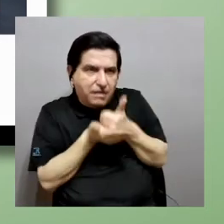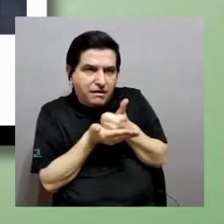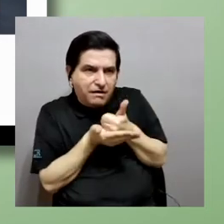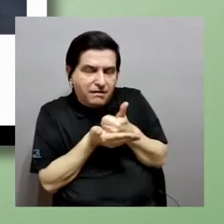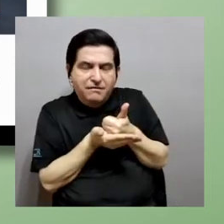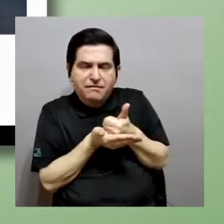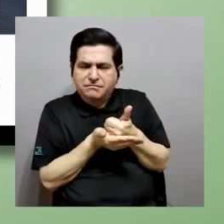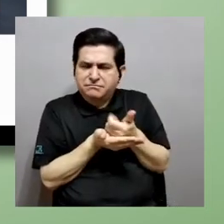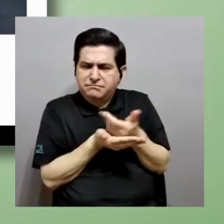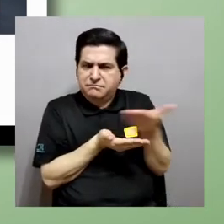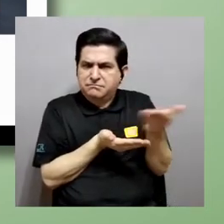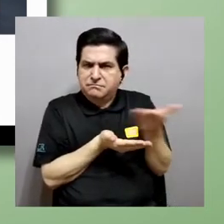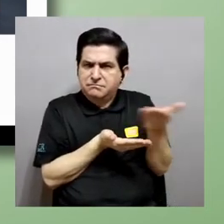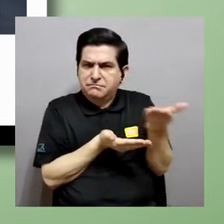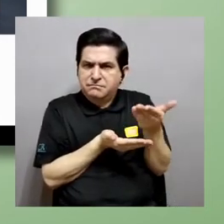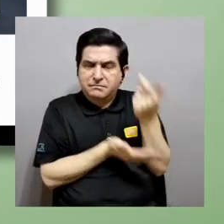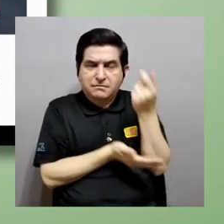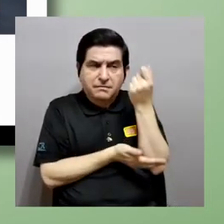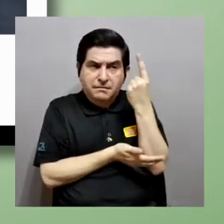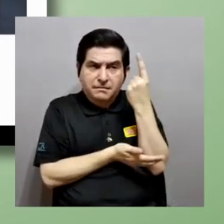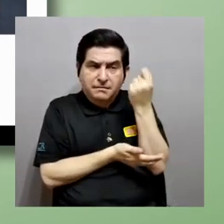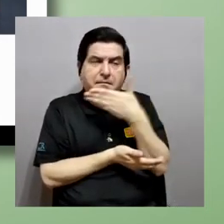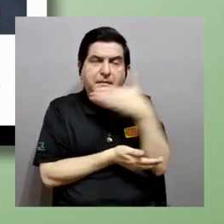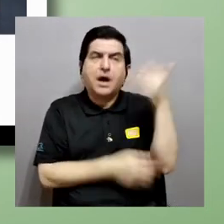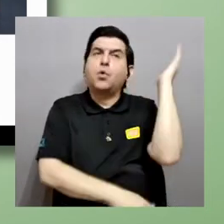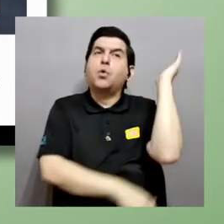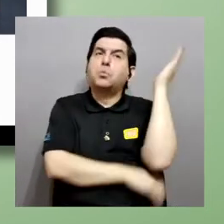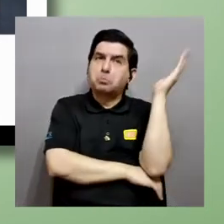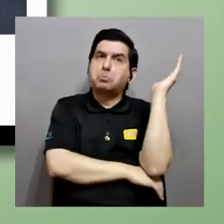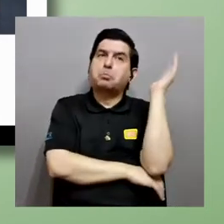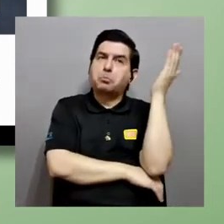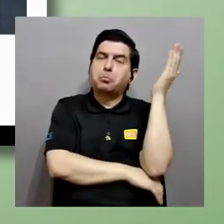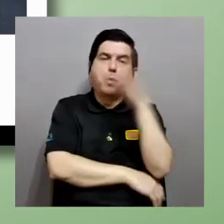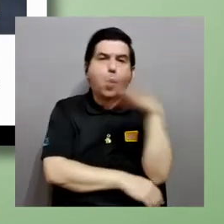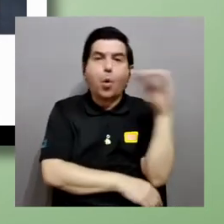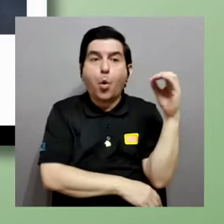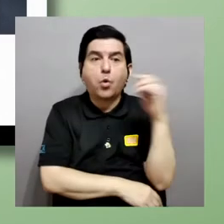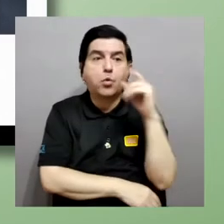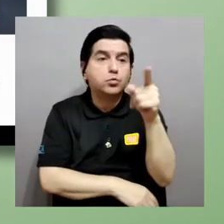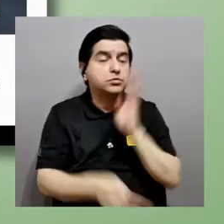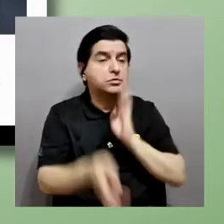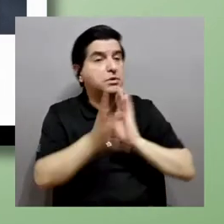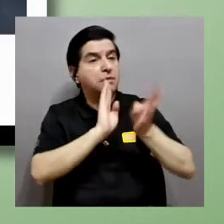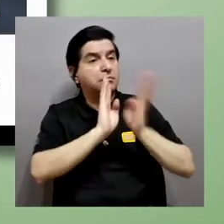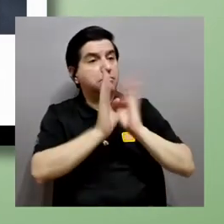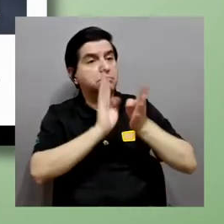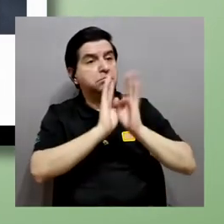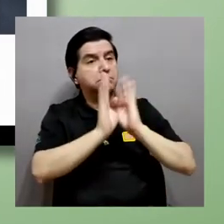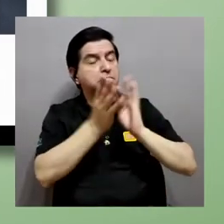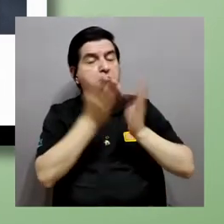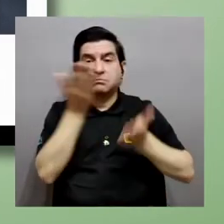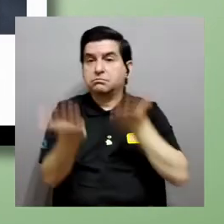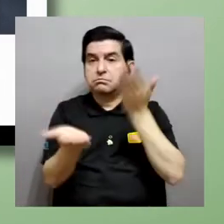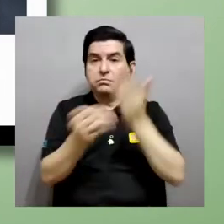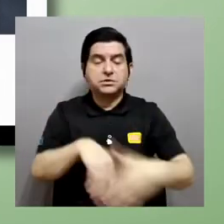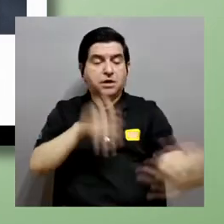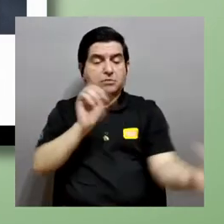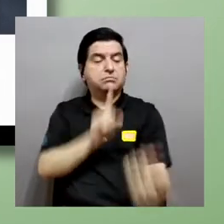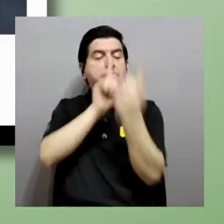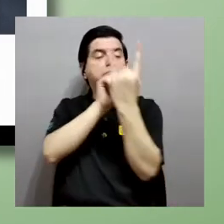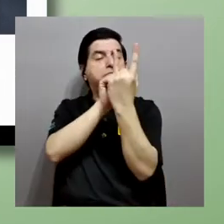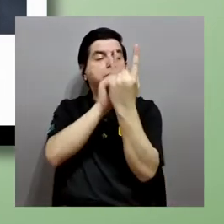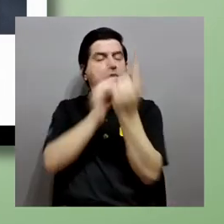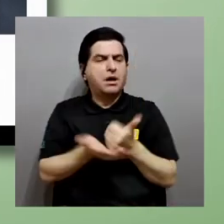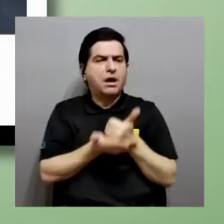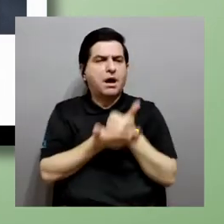ayudar a entender mejor esta charla o, por ejemplo, si estuviéramos conversando cara a